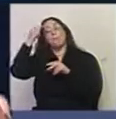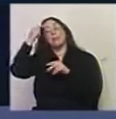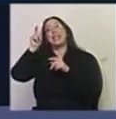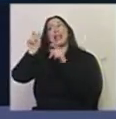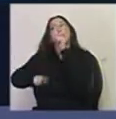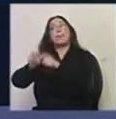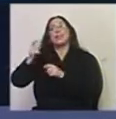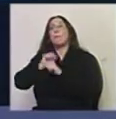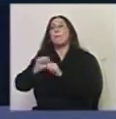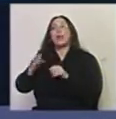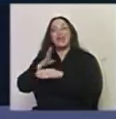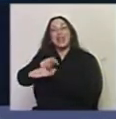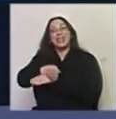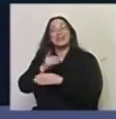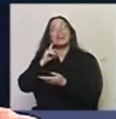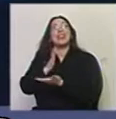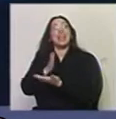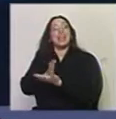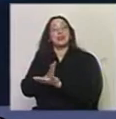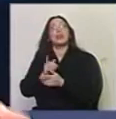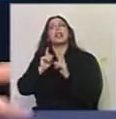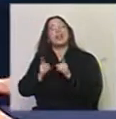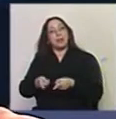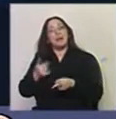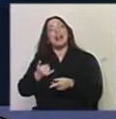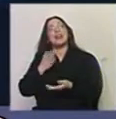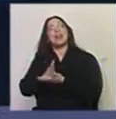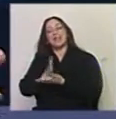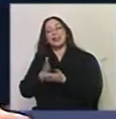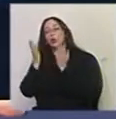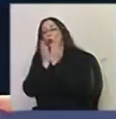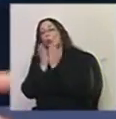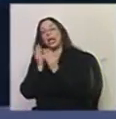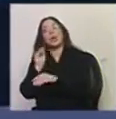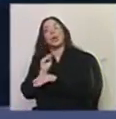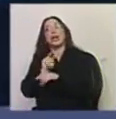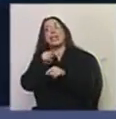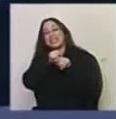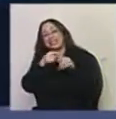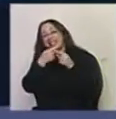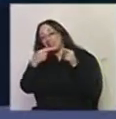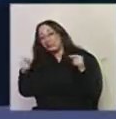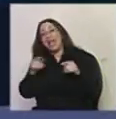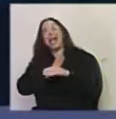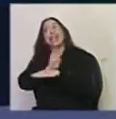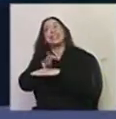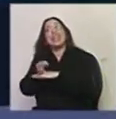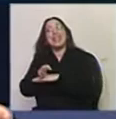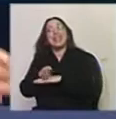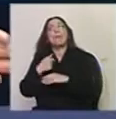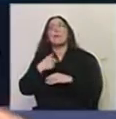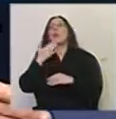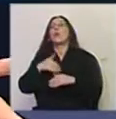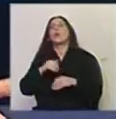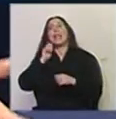obviamente dentro de los derechos culturales también tengo derecho a estudiar esa cultura, o esas culturas, porque me gusta entender también